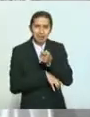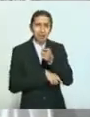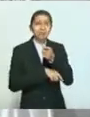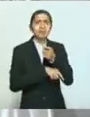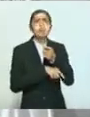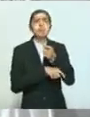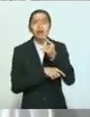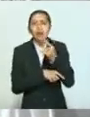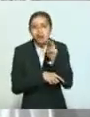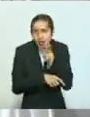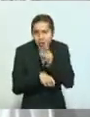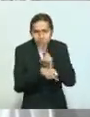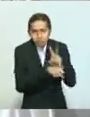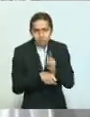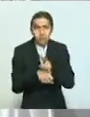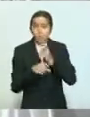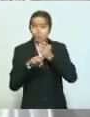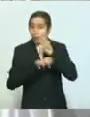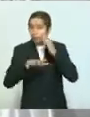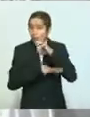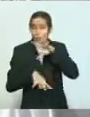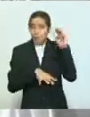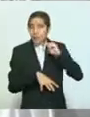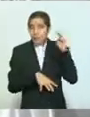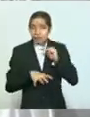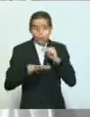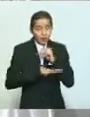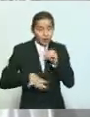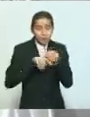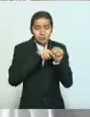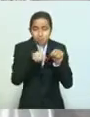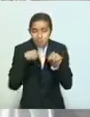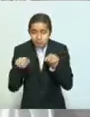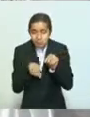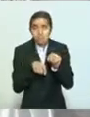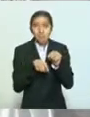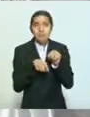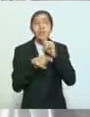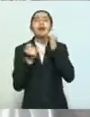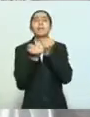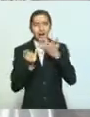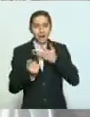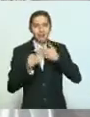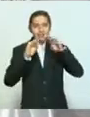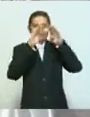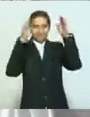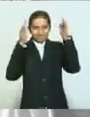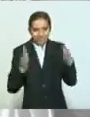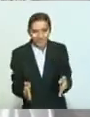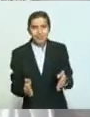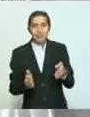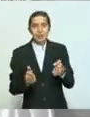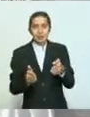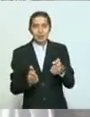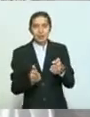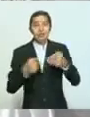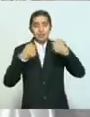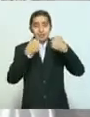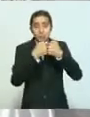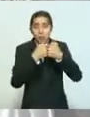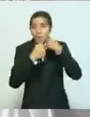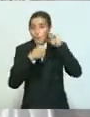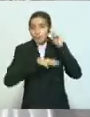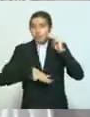territorio de Michoacán. Tenemos instalados filtros sanitarios en las fronteras o límites de Michoacán